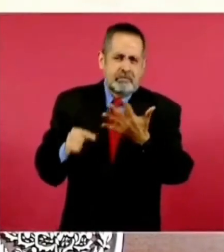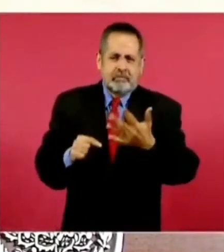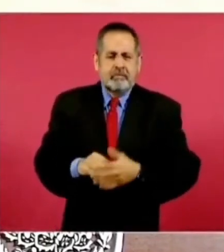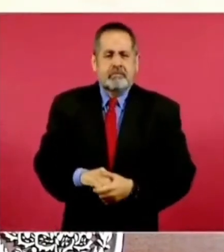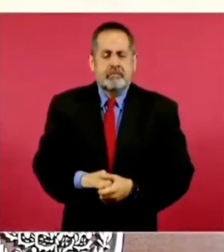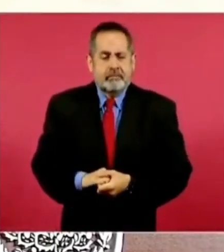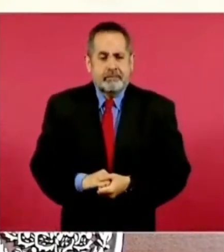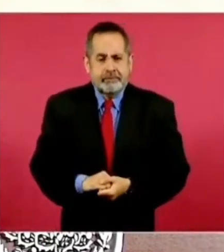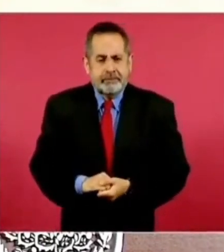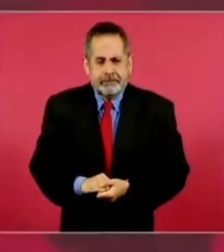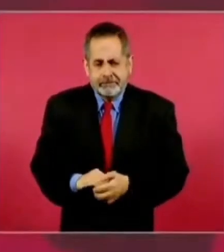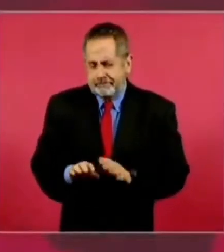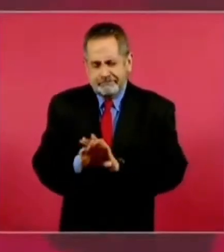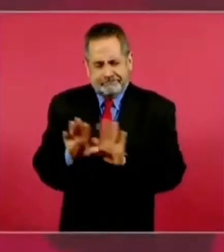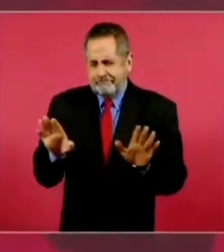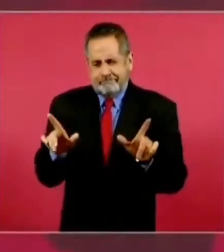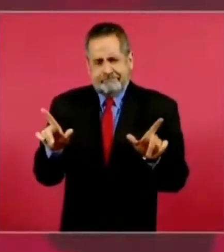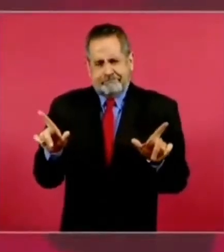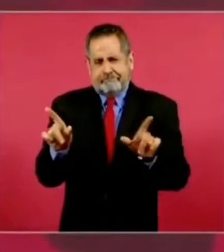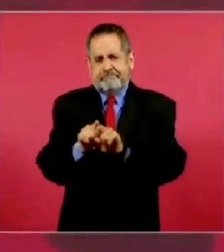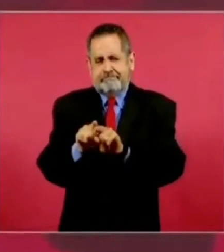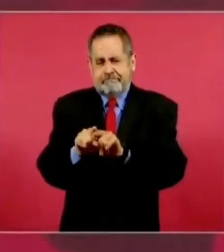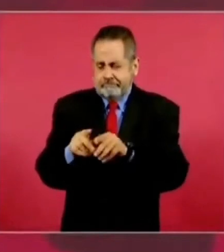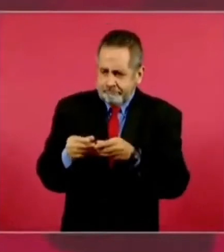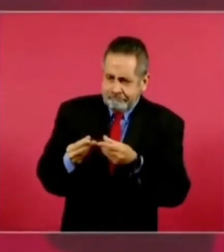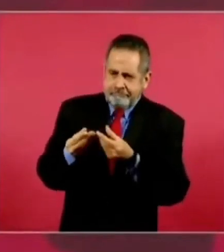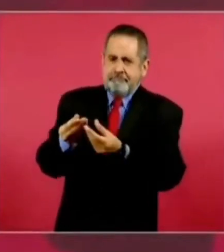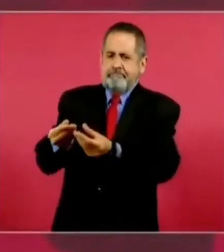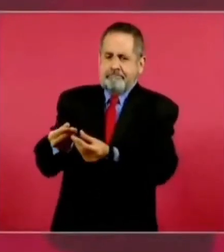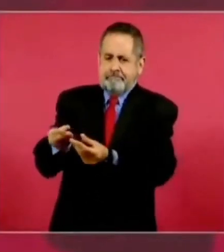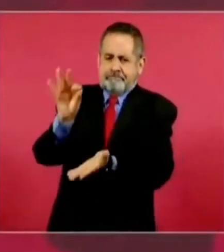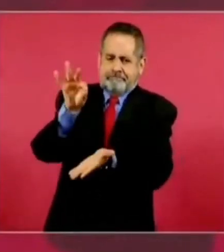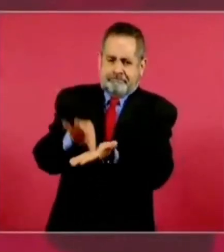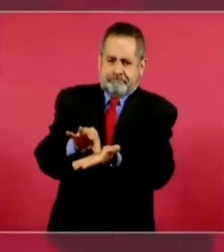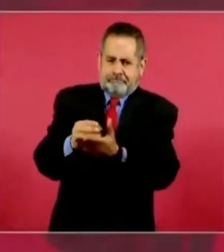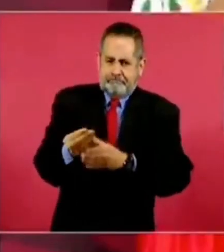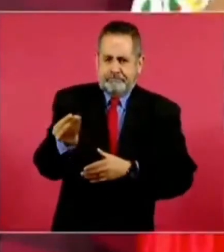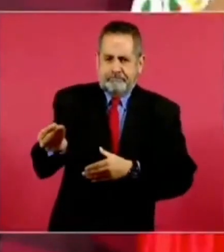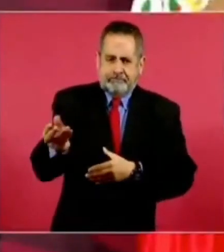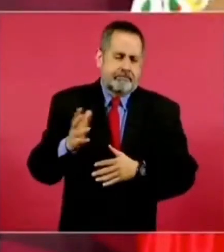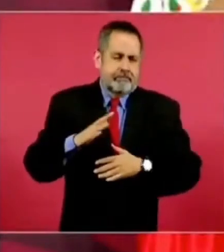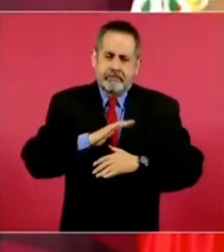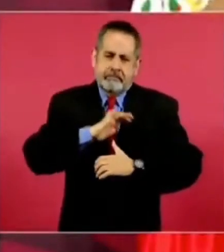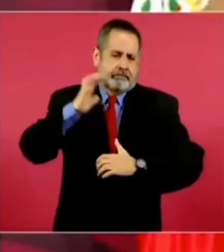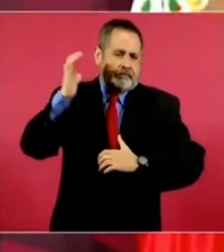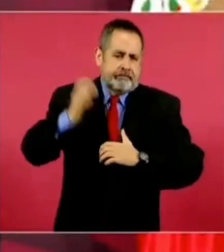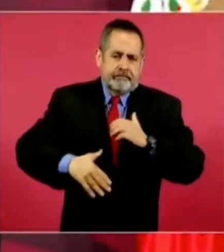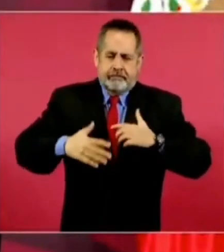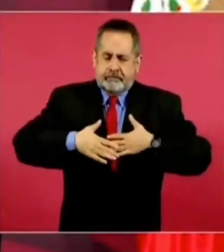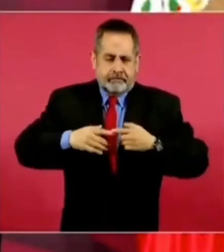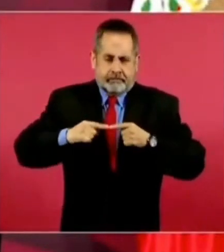Y no puedo más que eso, porque ya termino mi ciclo